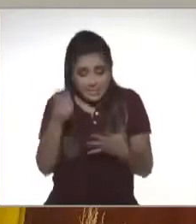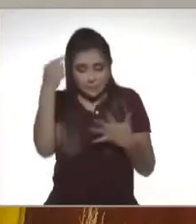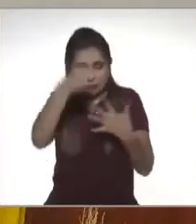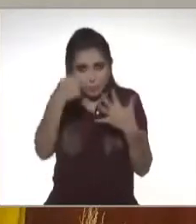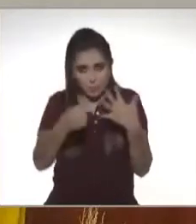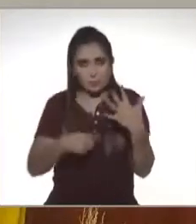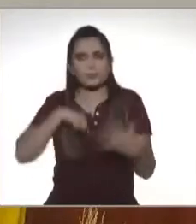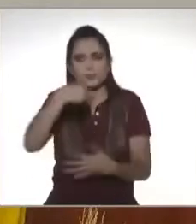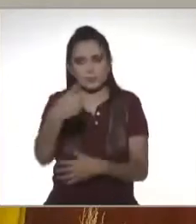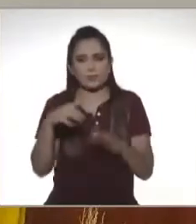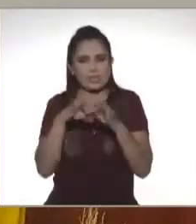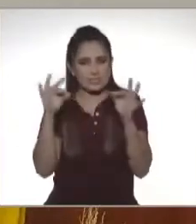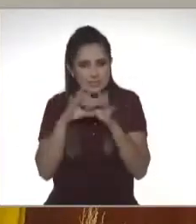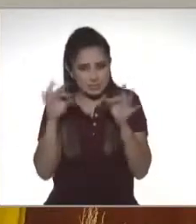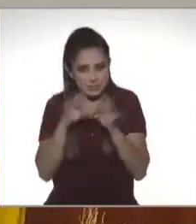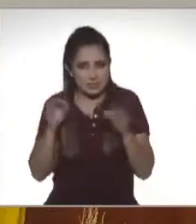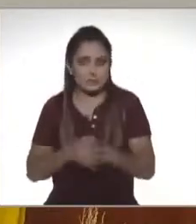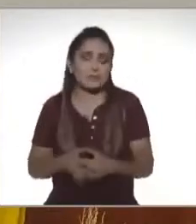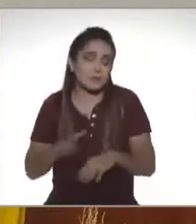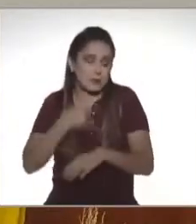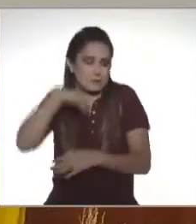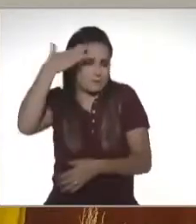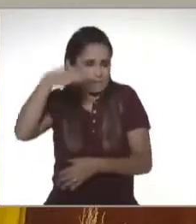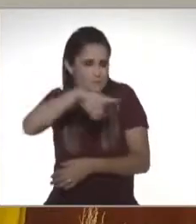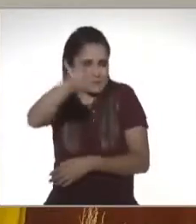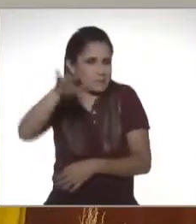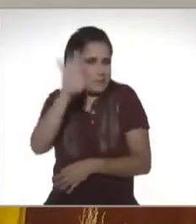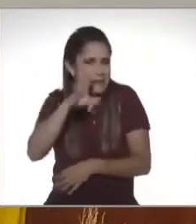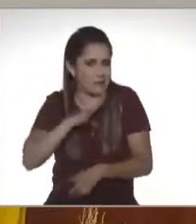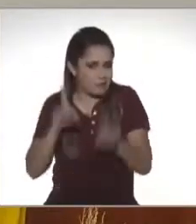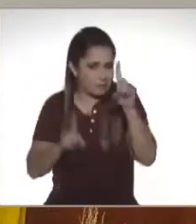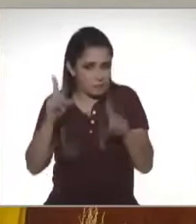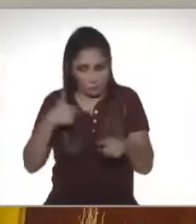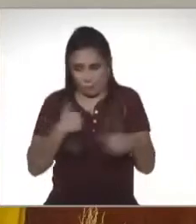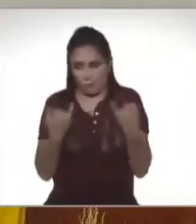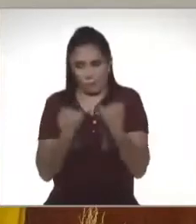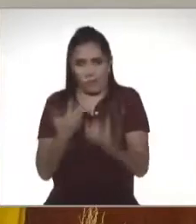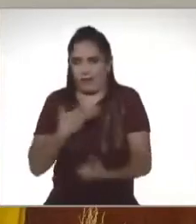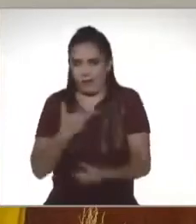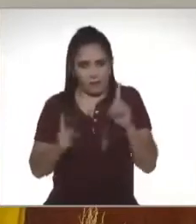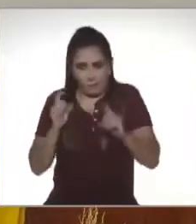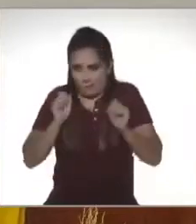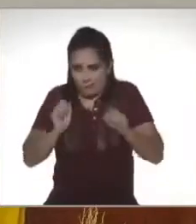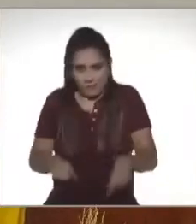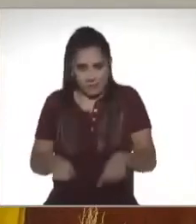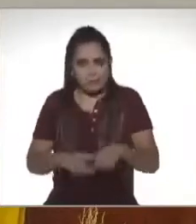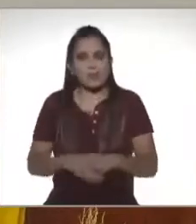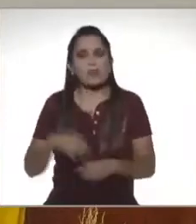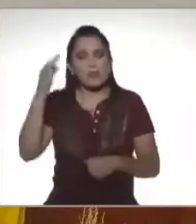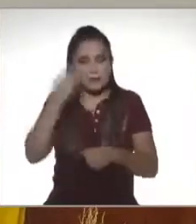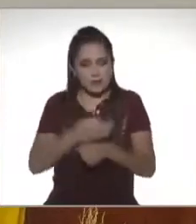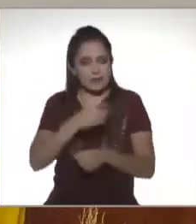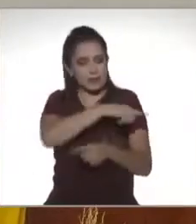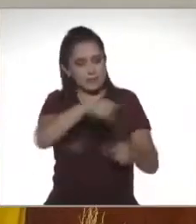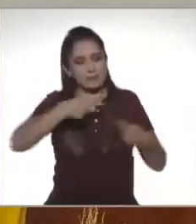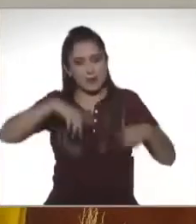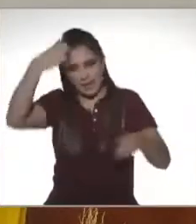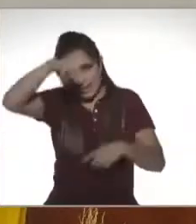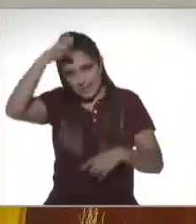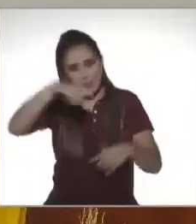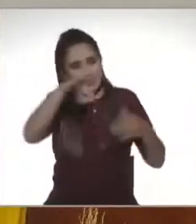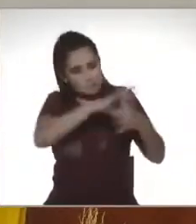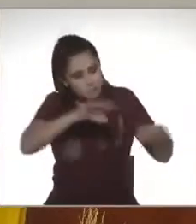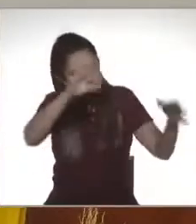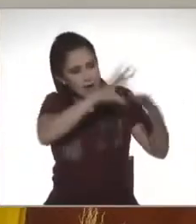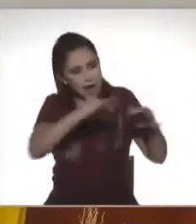Confianza vamos a aclarar, porque yo estoy segura que usted tiene muchas dudas, porque yo también las tengo. Y aquí vamos a aprovechar, vamos a exprimir a los invitados para que nos den